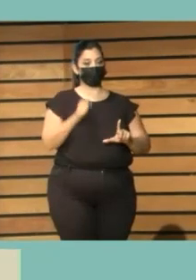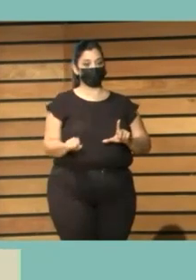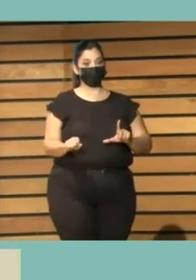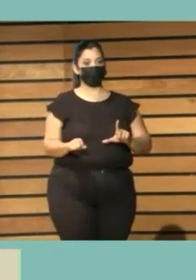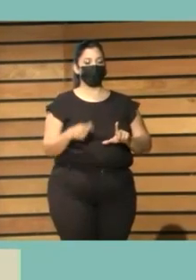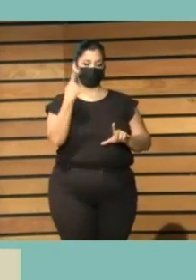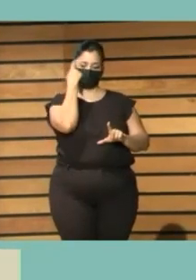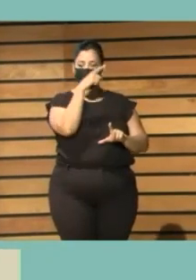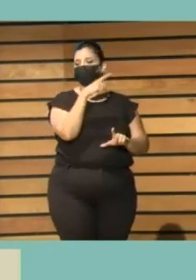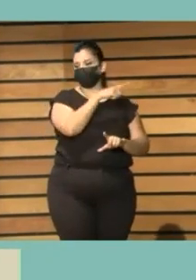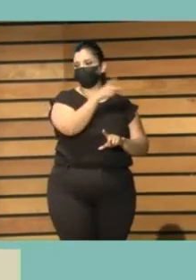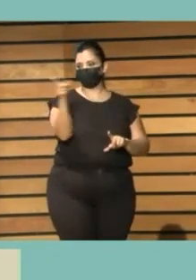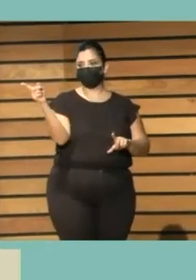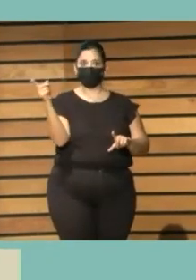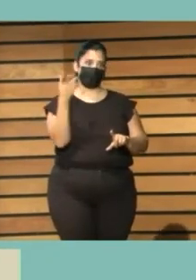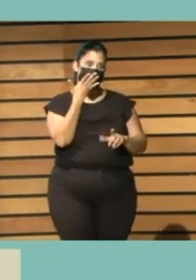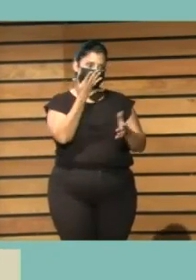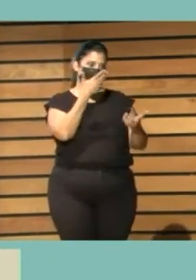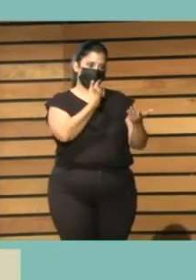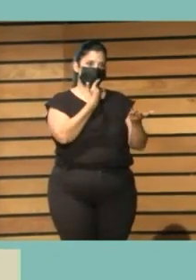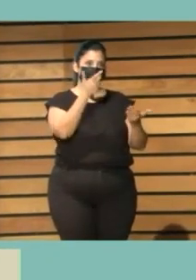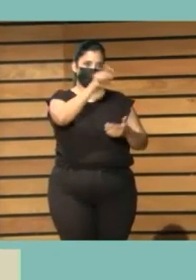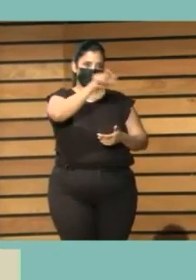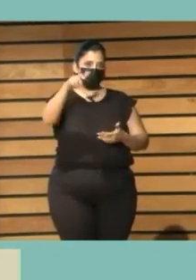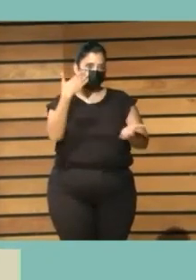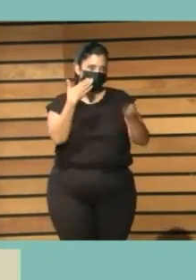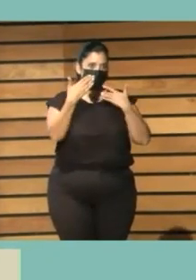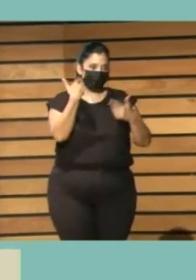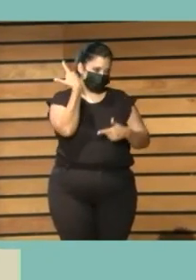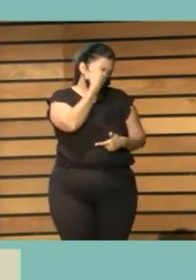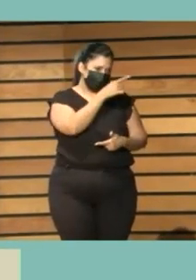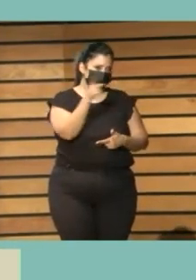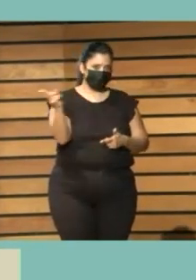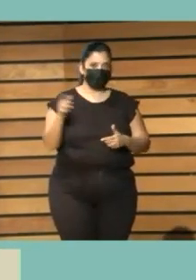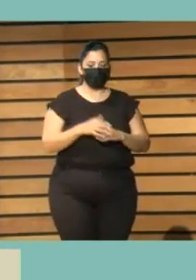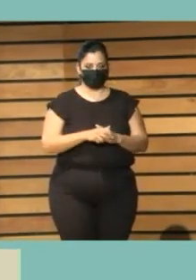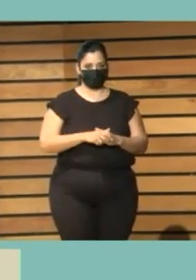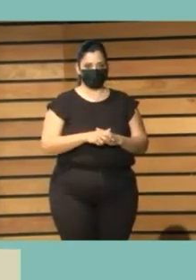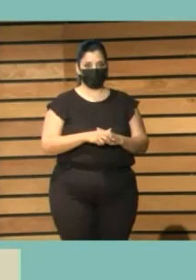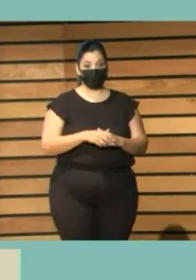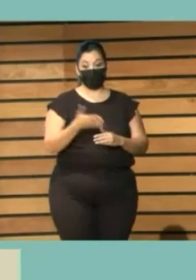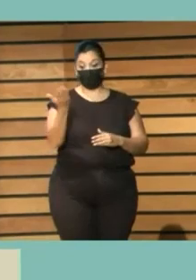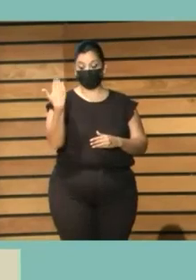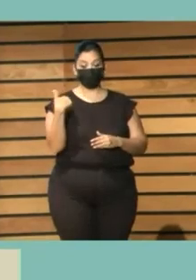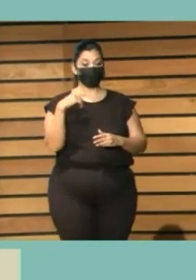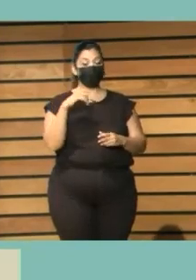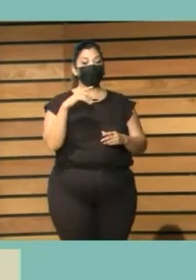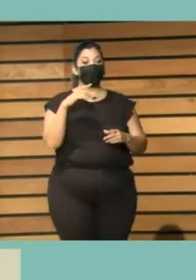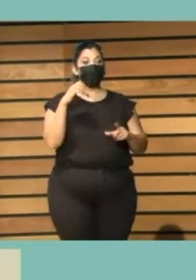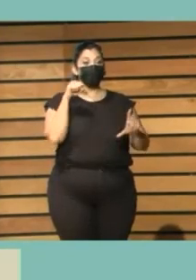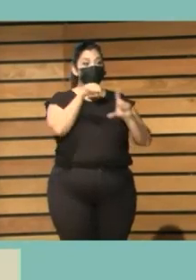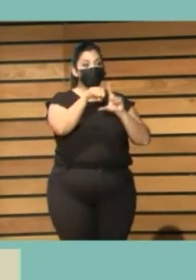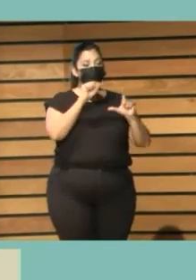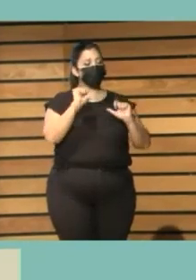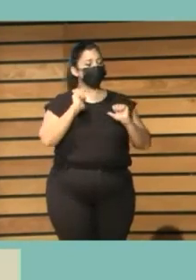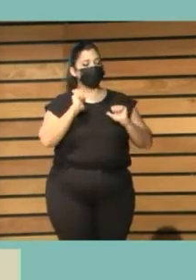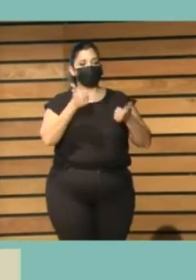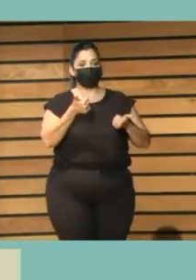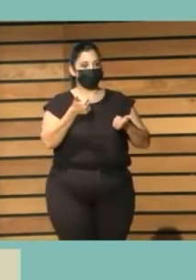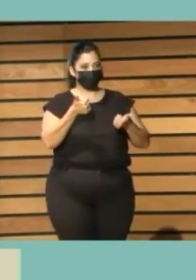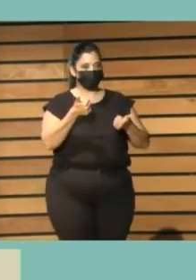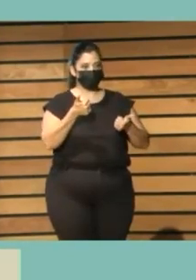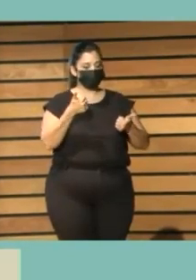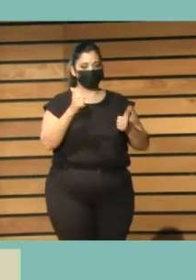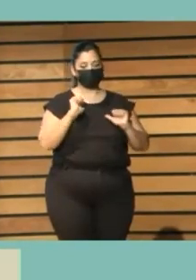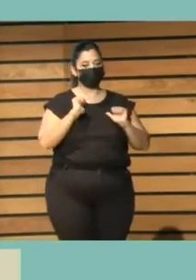más conocido y del que más se habla. Muchos, cuando hicimos entrevistas a los primeros booktubers, a Javier Ruescas,